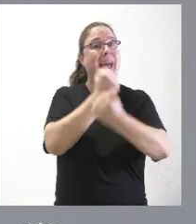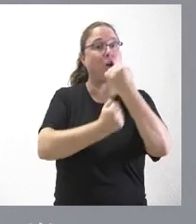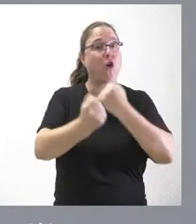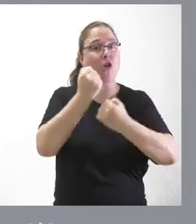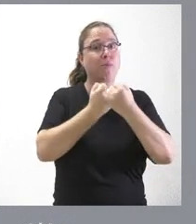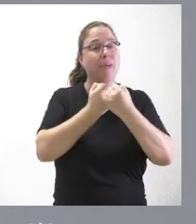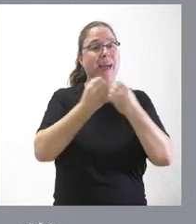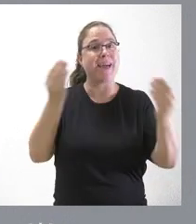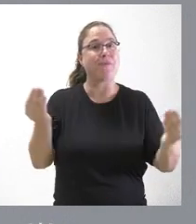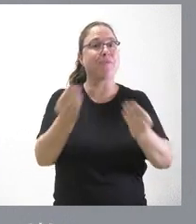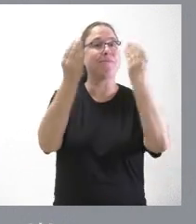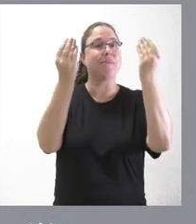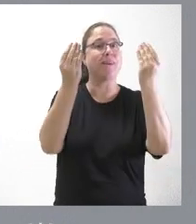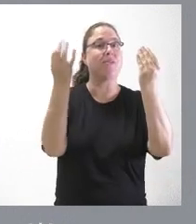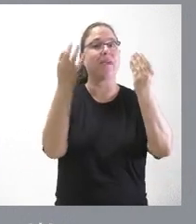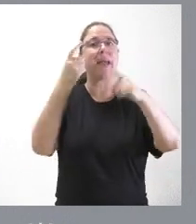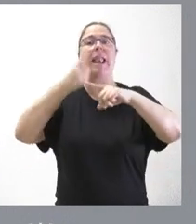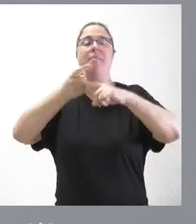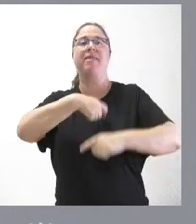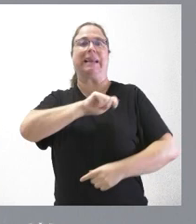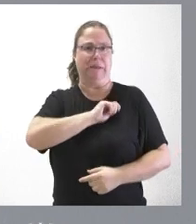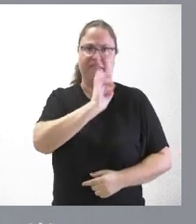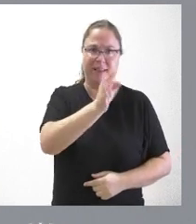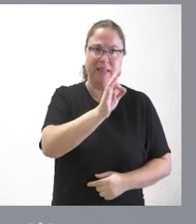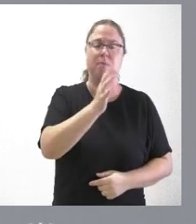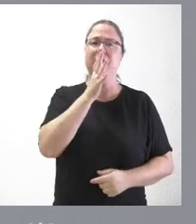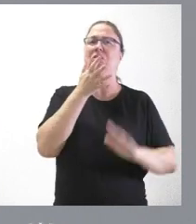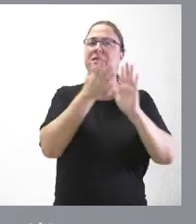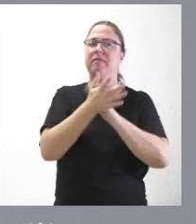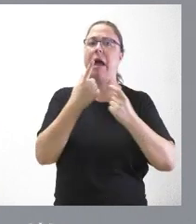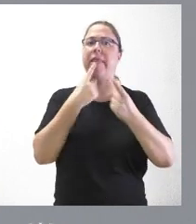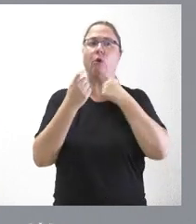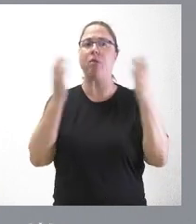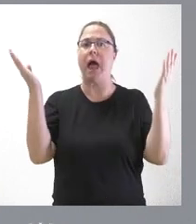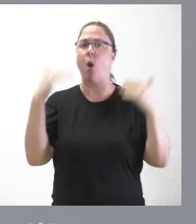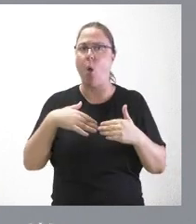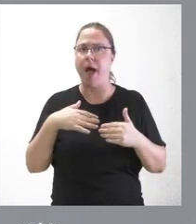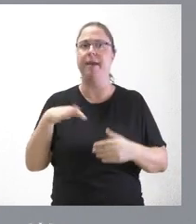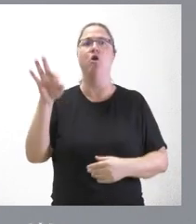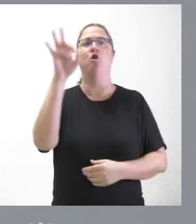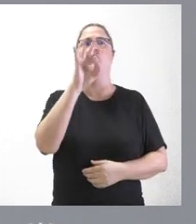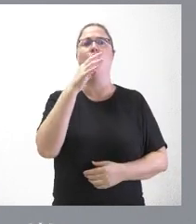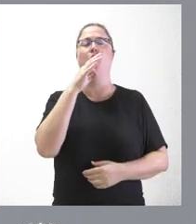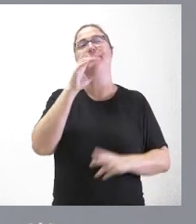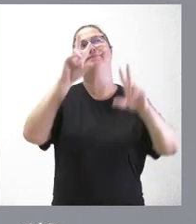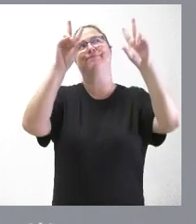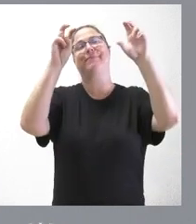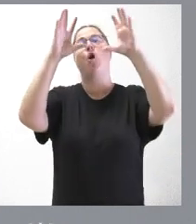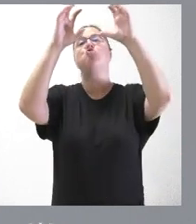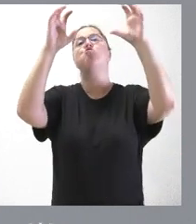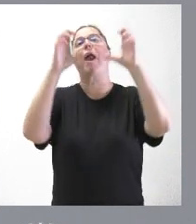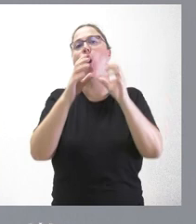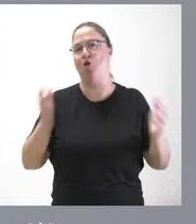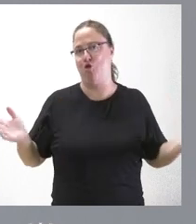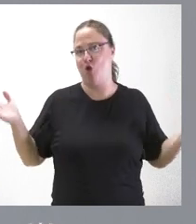que son mejores que la media española, que no hay ninguna dificultad ante nosotros, que no hay ningún nubarrón o, en palabras del presidente